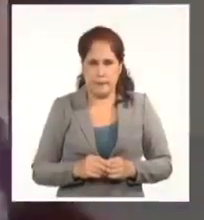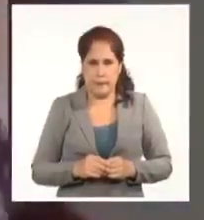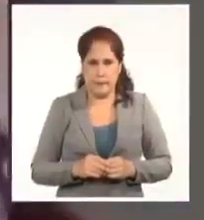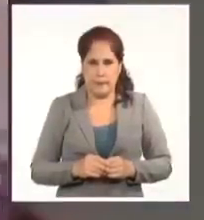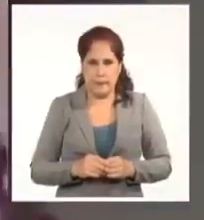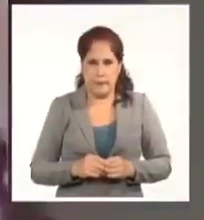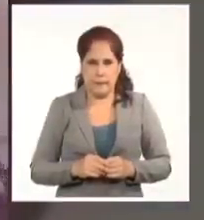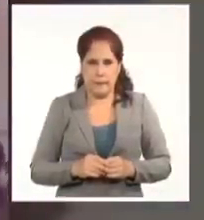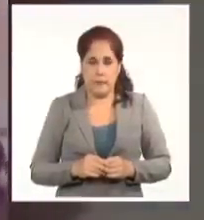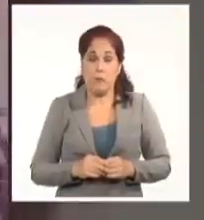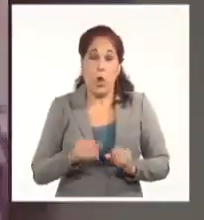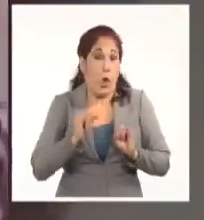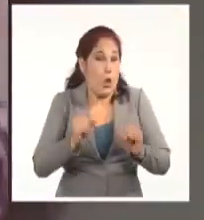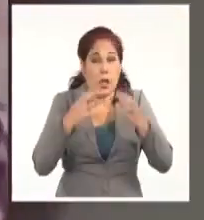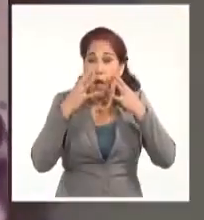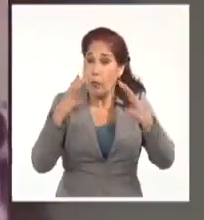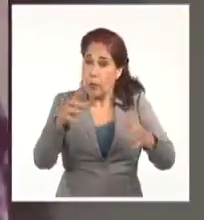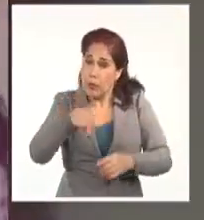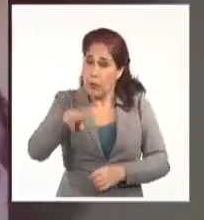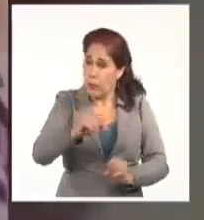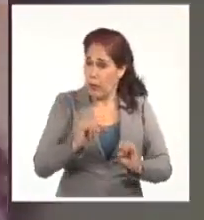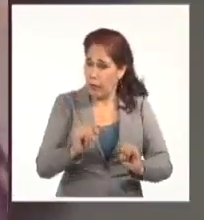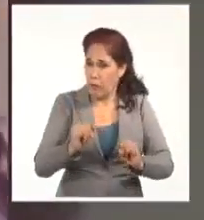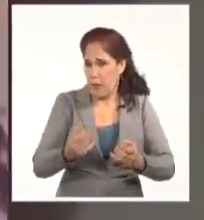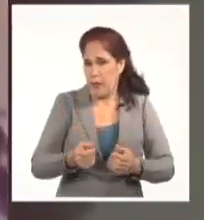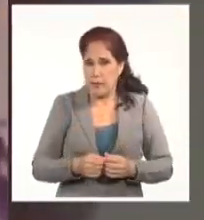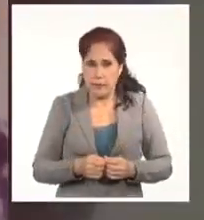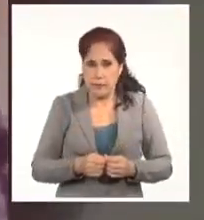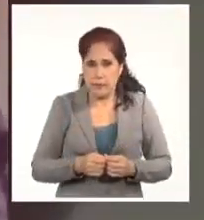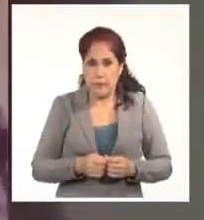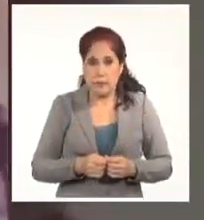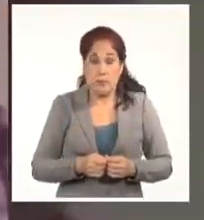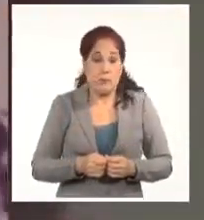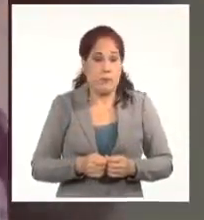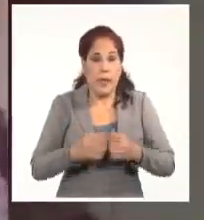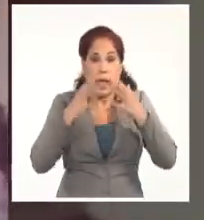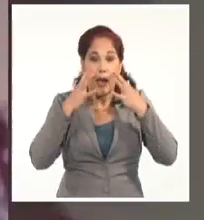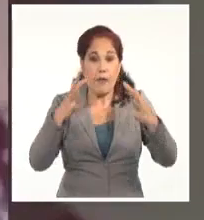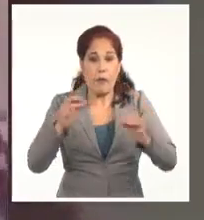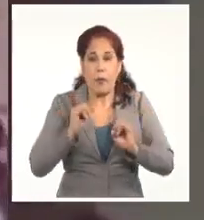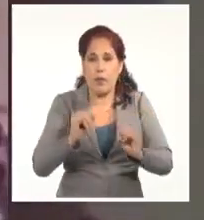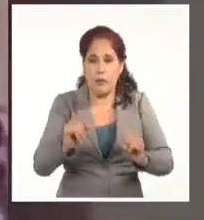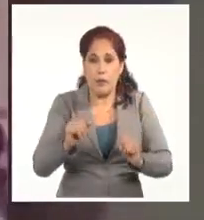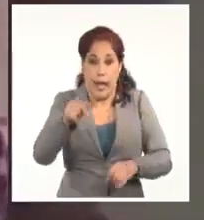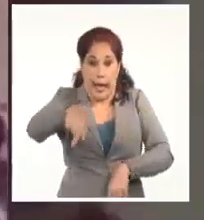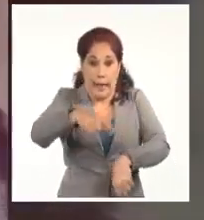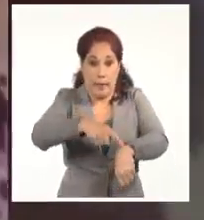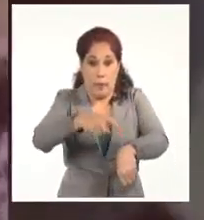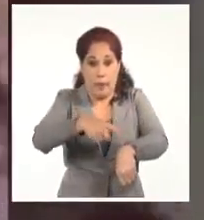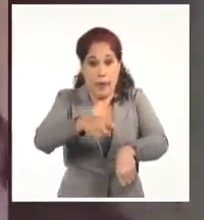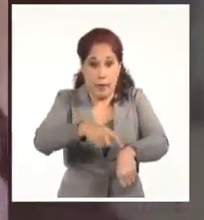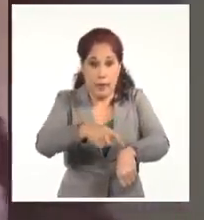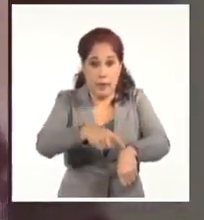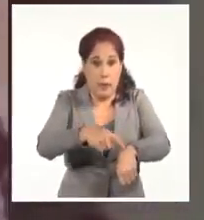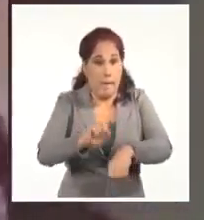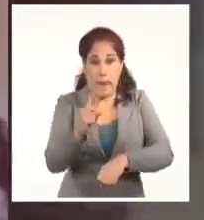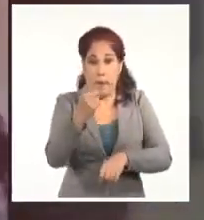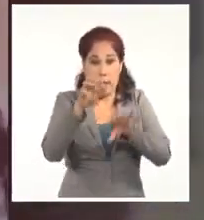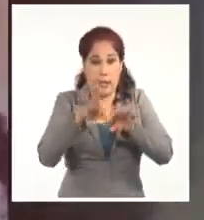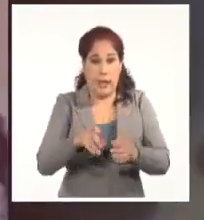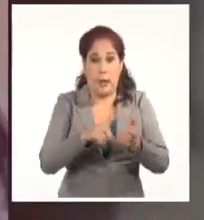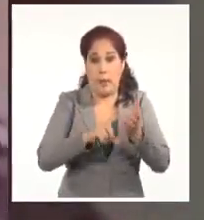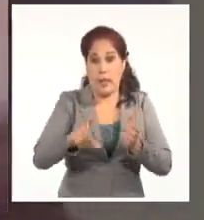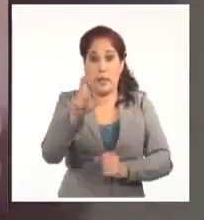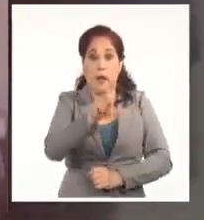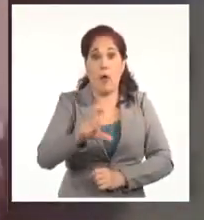Tengo una noticia muy importante que darles. Tremenda. En este momento, el primer secretario del partido de